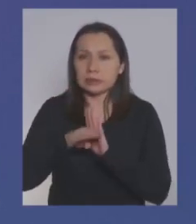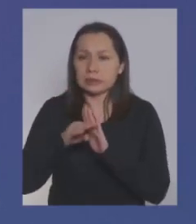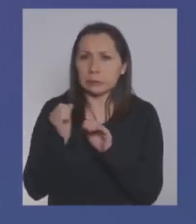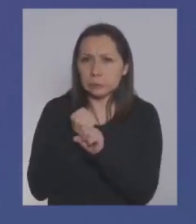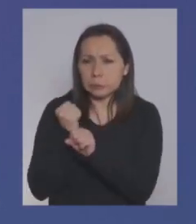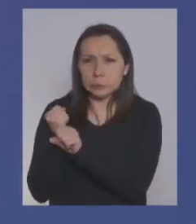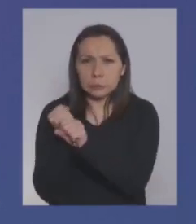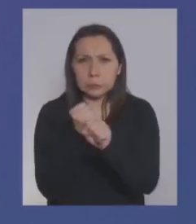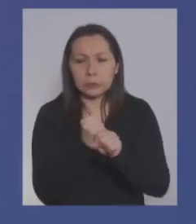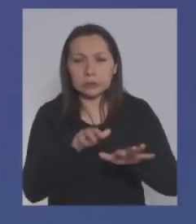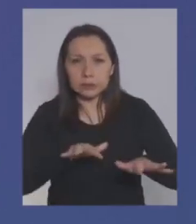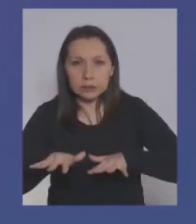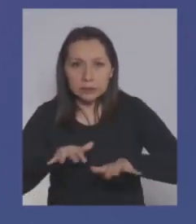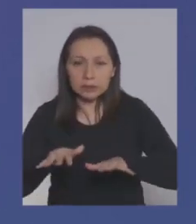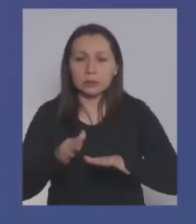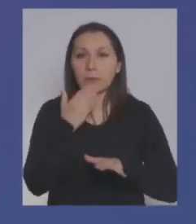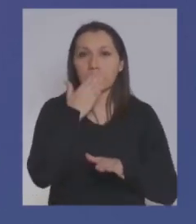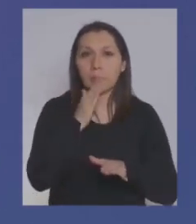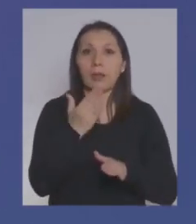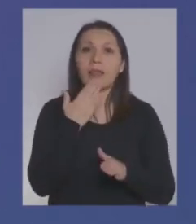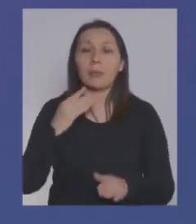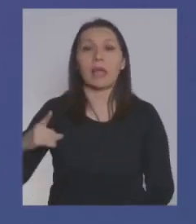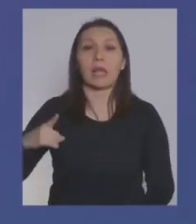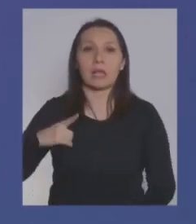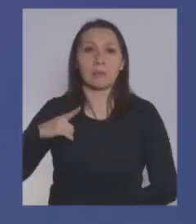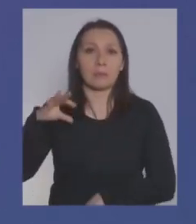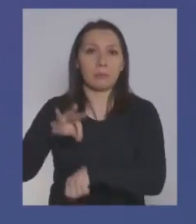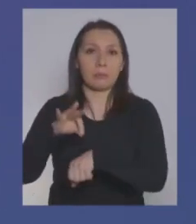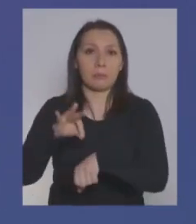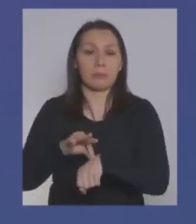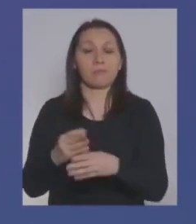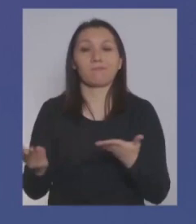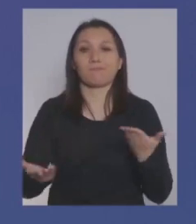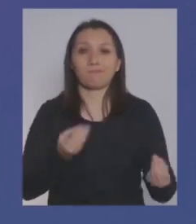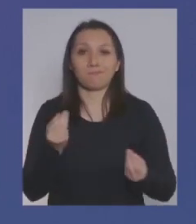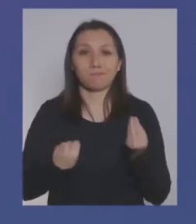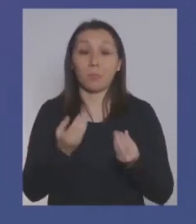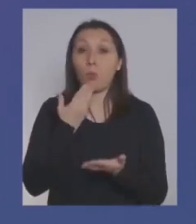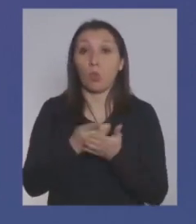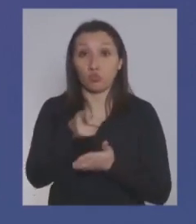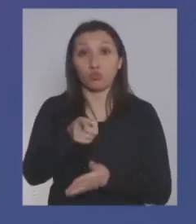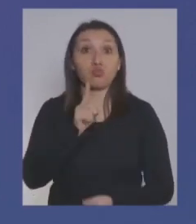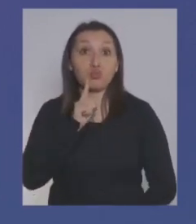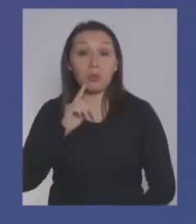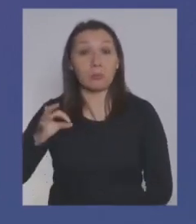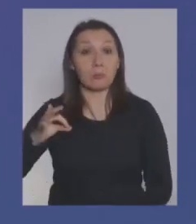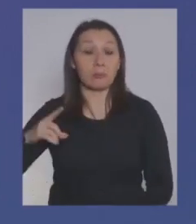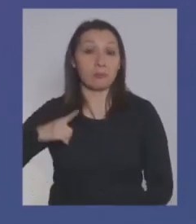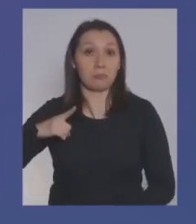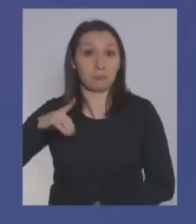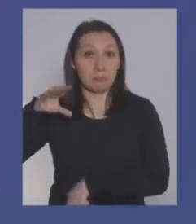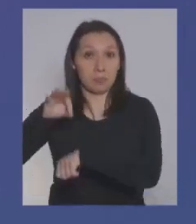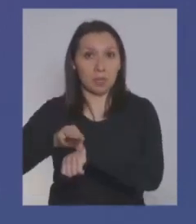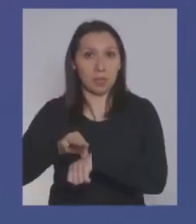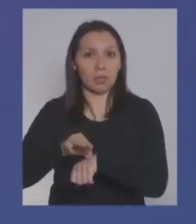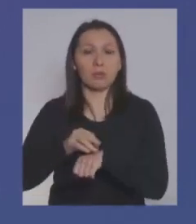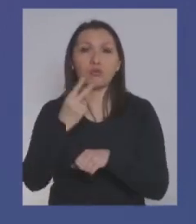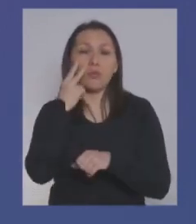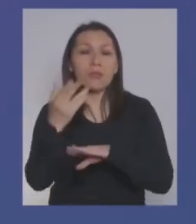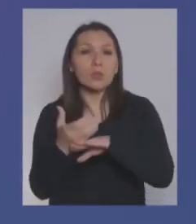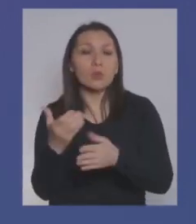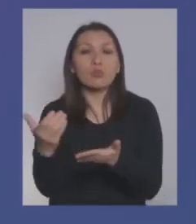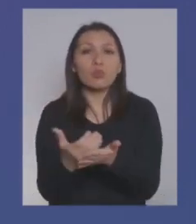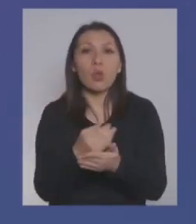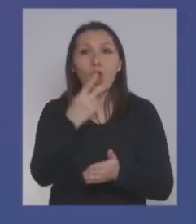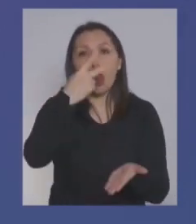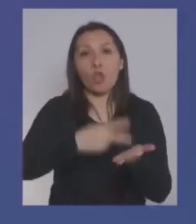generar una mejora acá, con el tema de las licencias medias. Porque, ¿qué es lo que pasa? Cuando usted tiene una licencia médica, y yo miro su ingreso del año